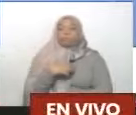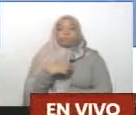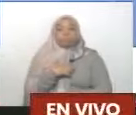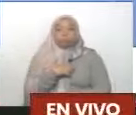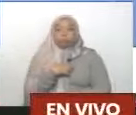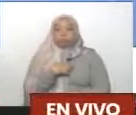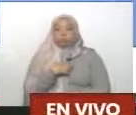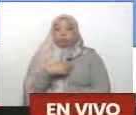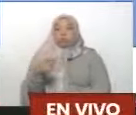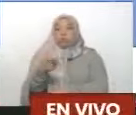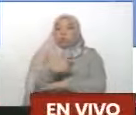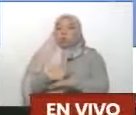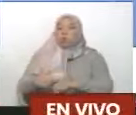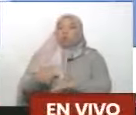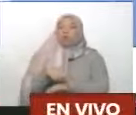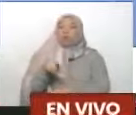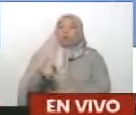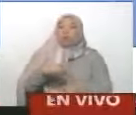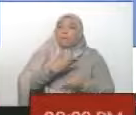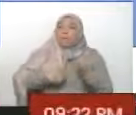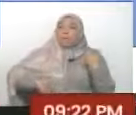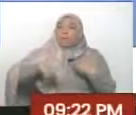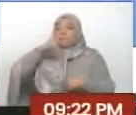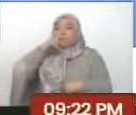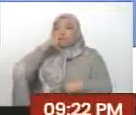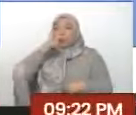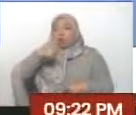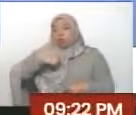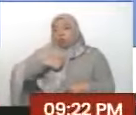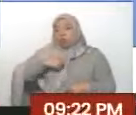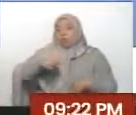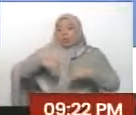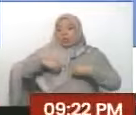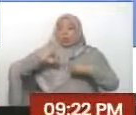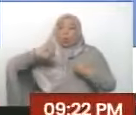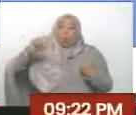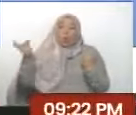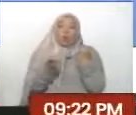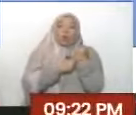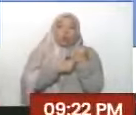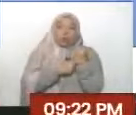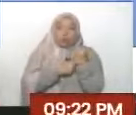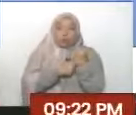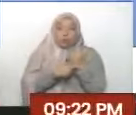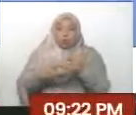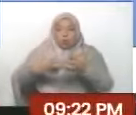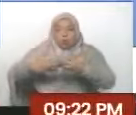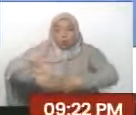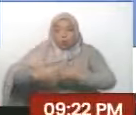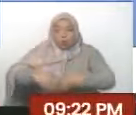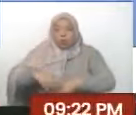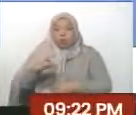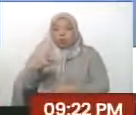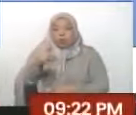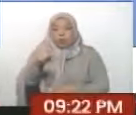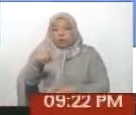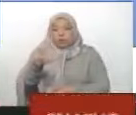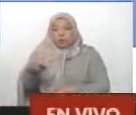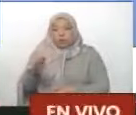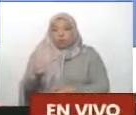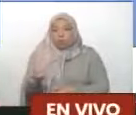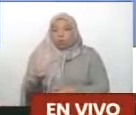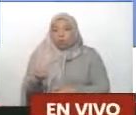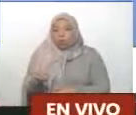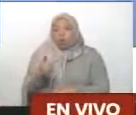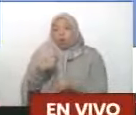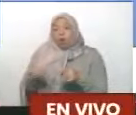ustedes no son el gobierno, nosotros no los reconocemos a ustedes, sino a Guaidó, con quien ya tenemos el acuerdo para robarnos Cicco, Monómeros, todos nuestros activos. El